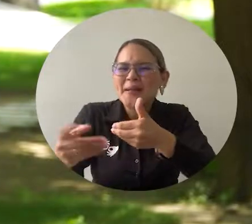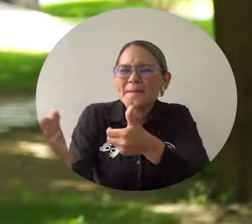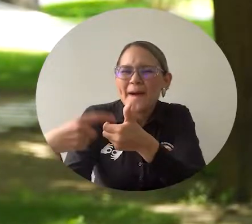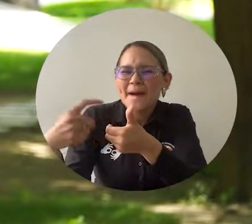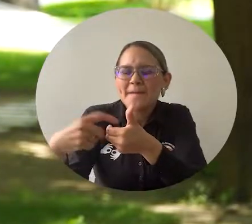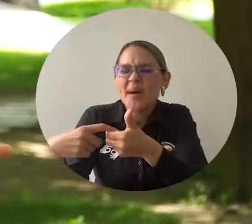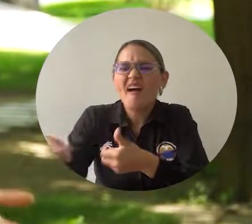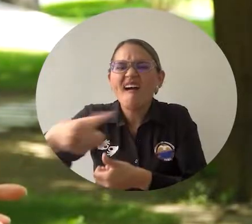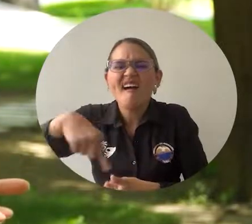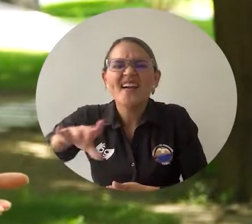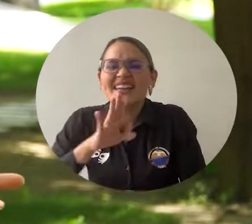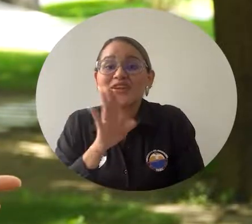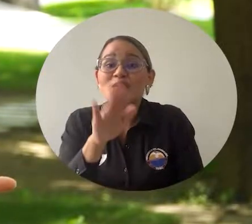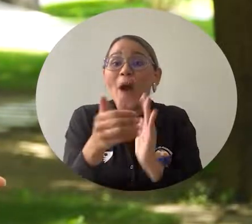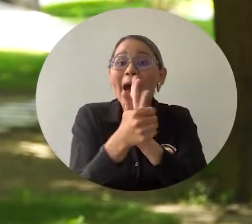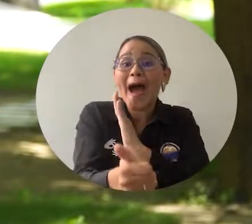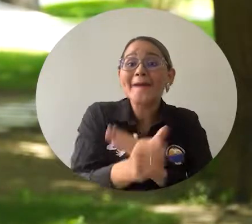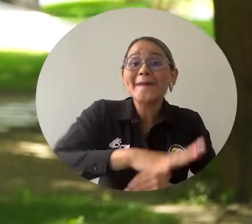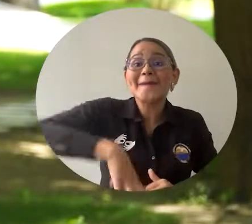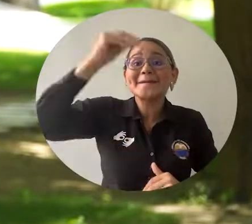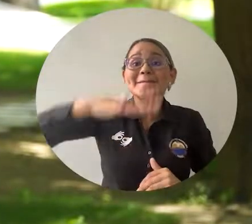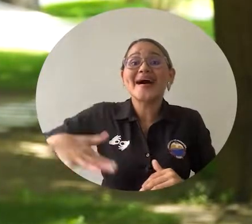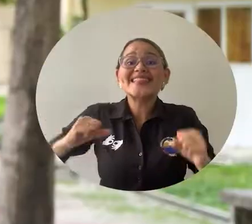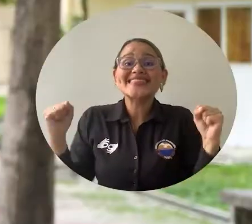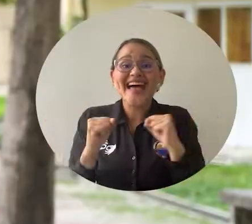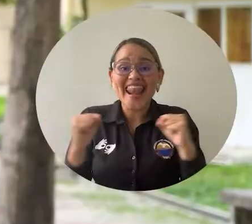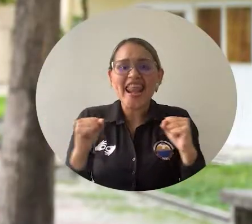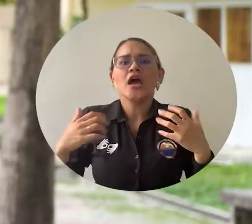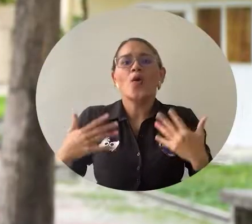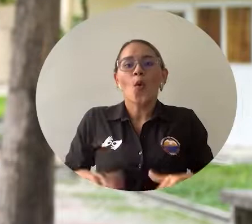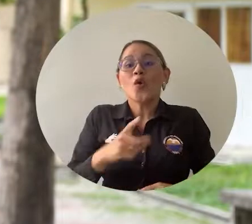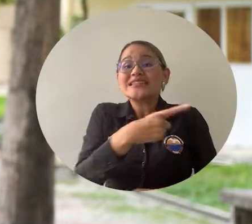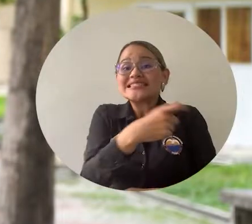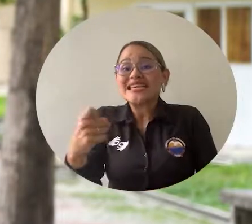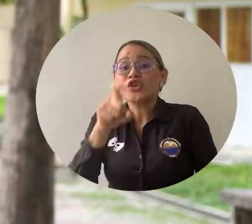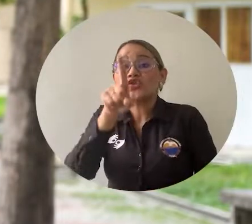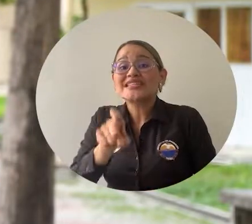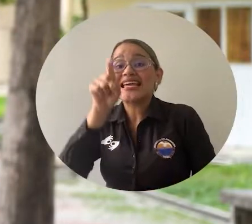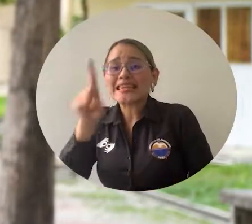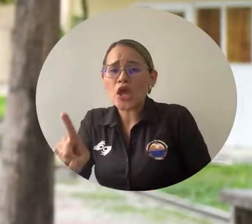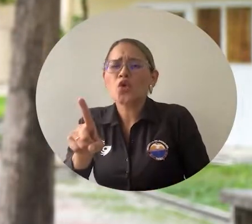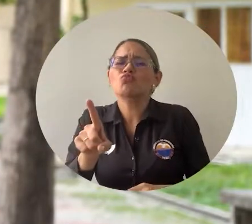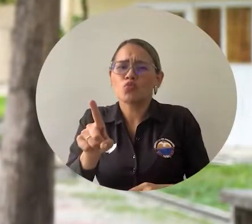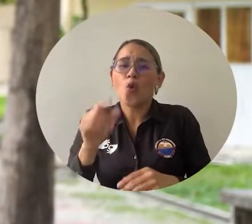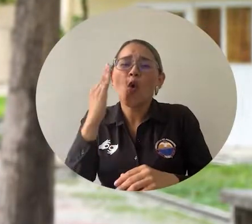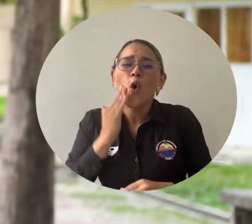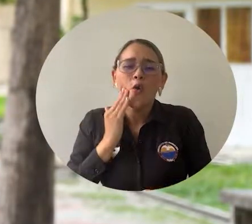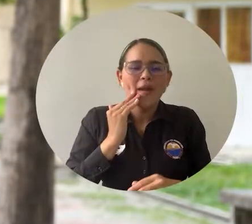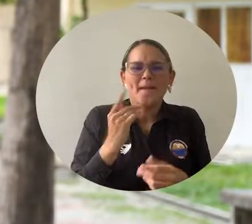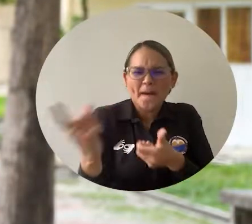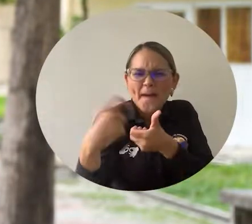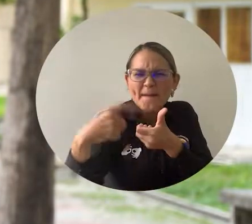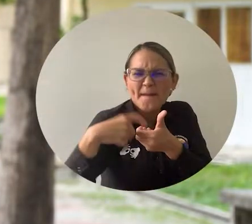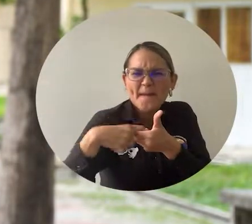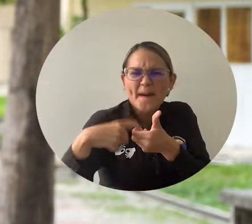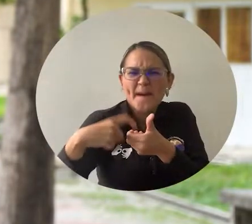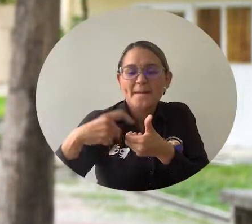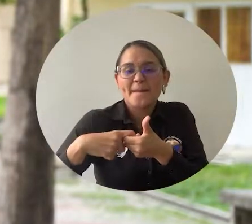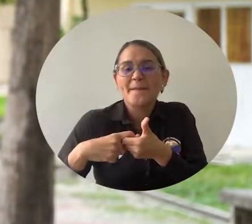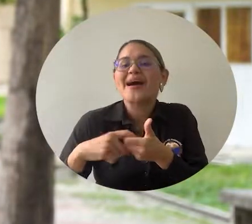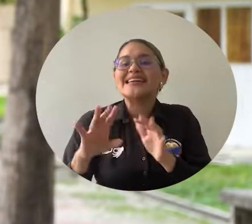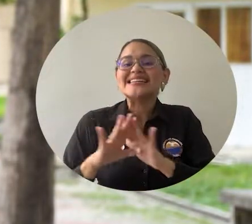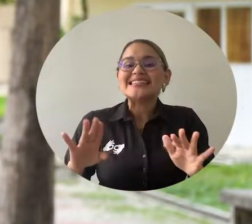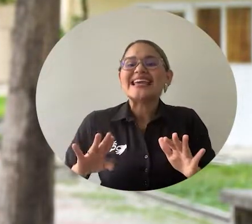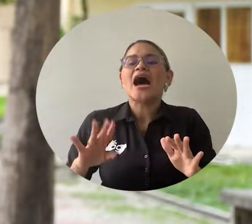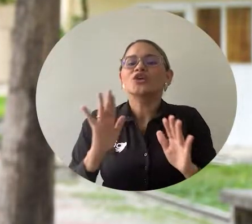beneficiarios del exitoso programa Talento Magdalena. Son 161 jóvenes de diferentes municipios del Magdalena que fueron